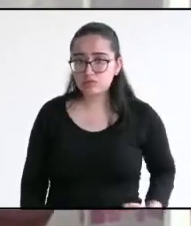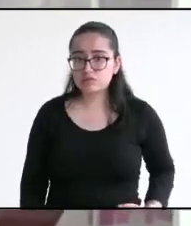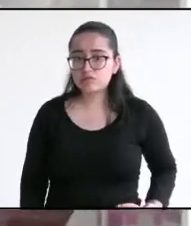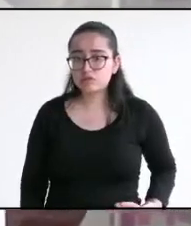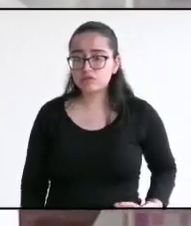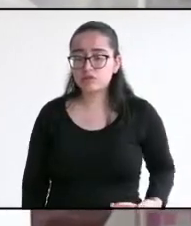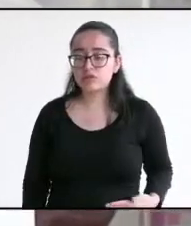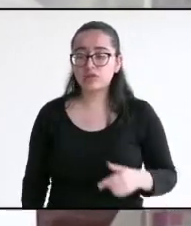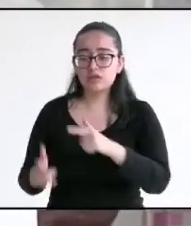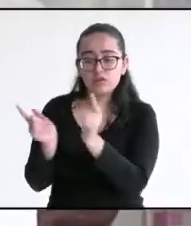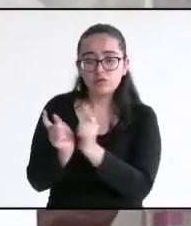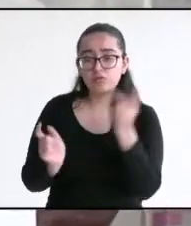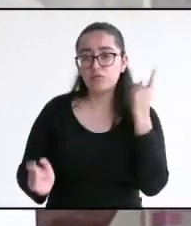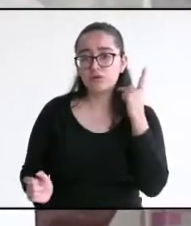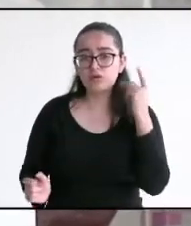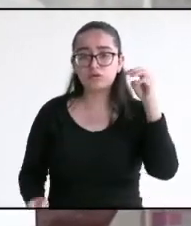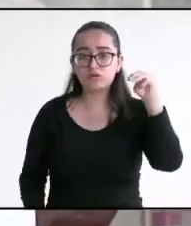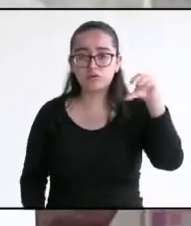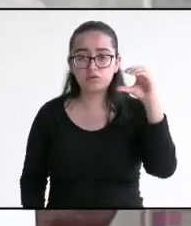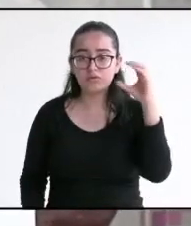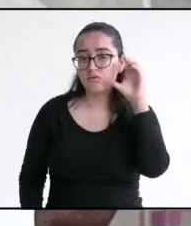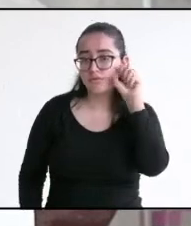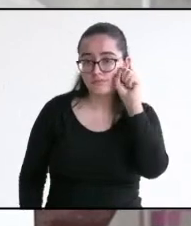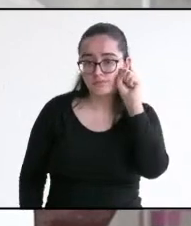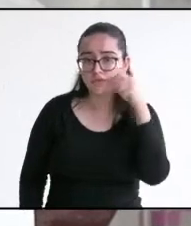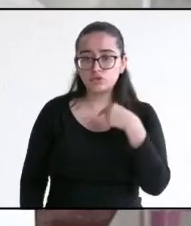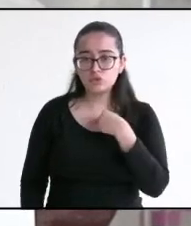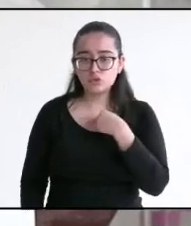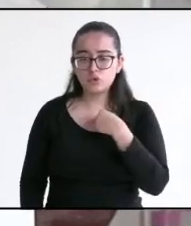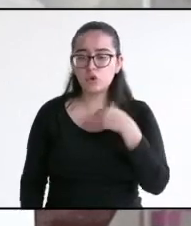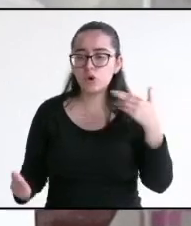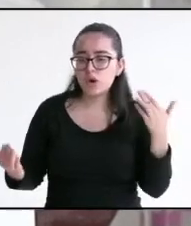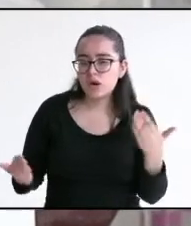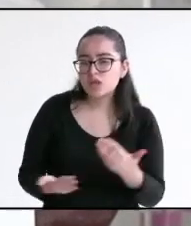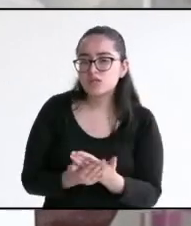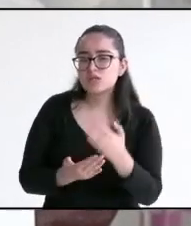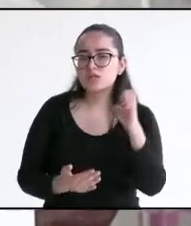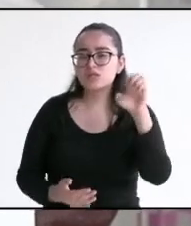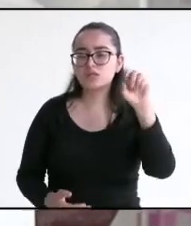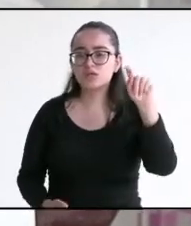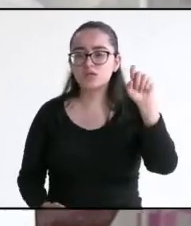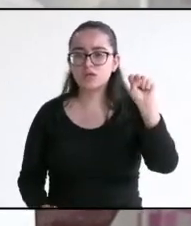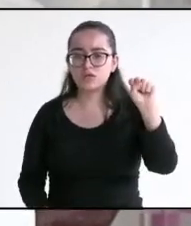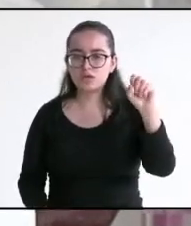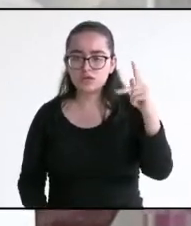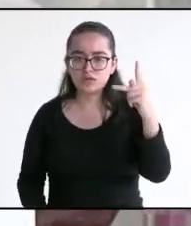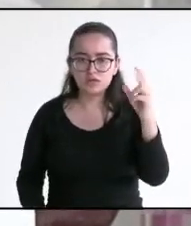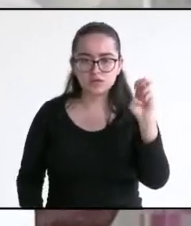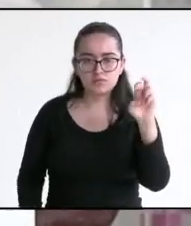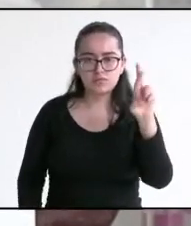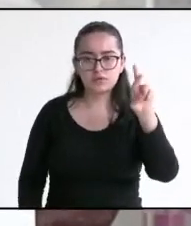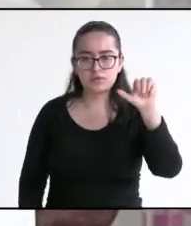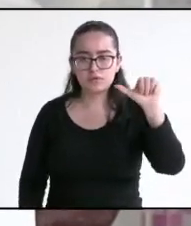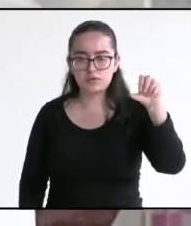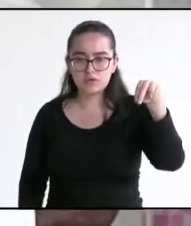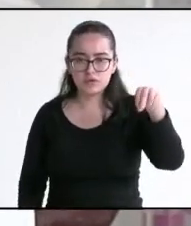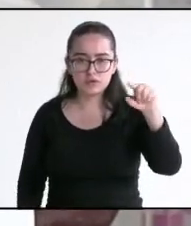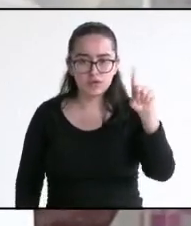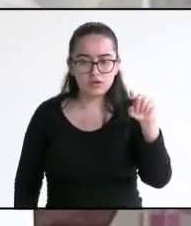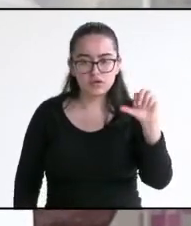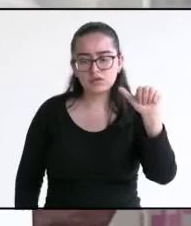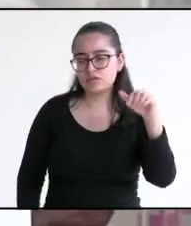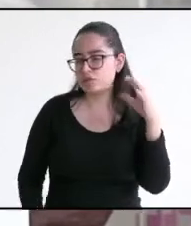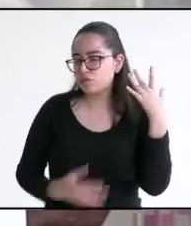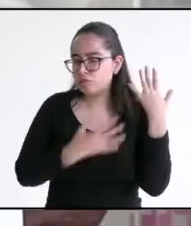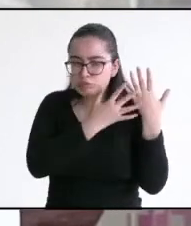partido Movimiento Ciudadano. Yo soy nativo de La Esperanza. Ahí nací, ahí me crié, ahí